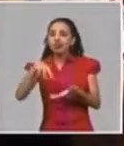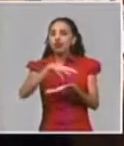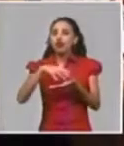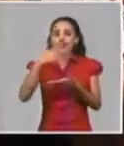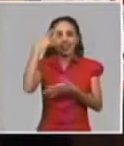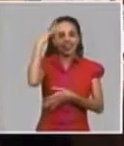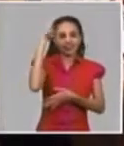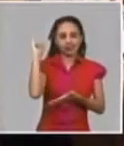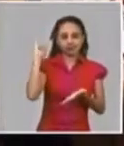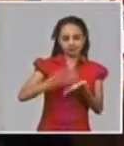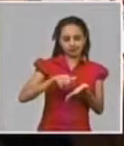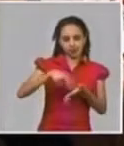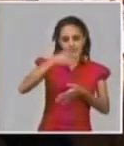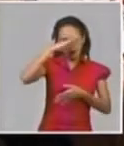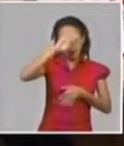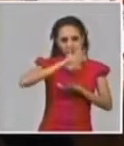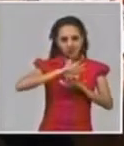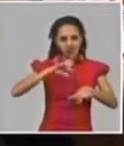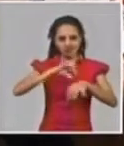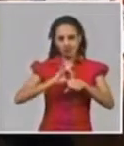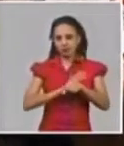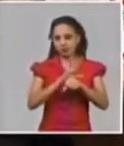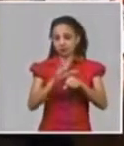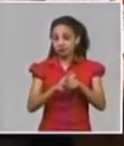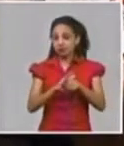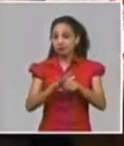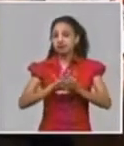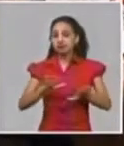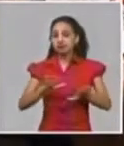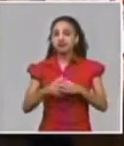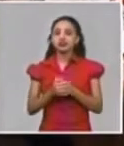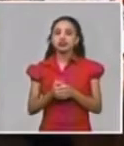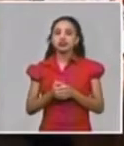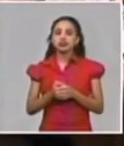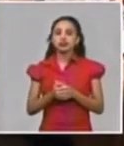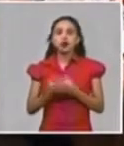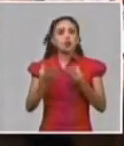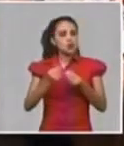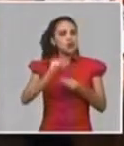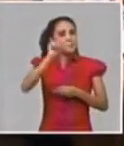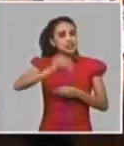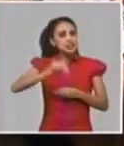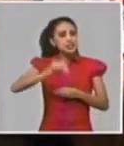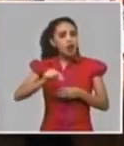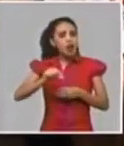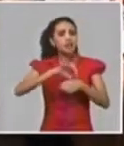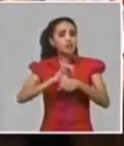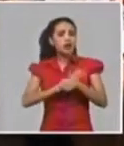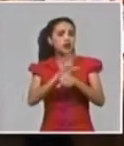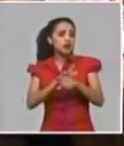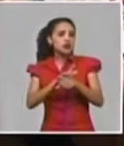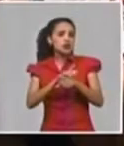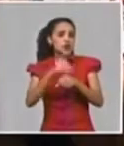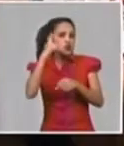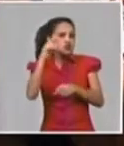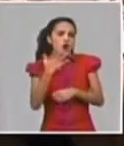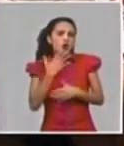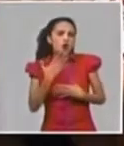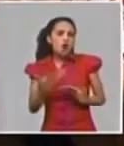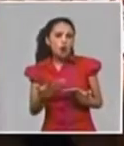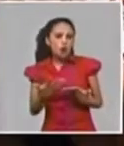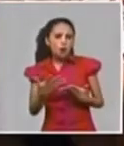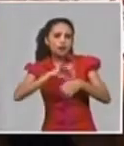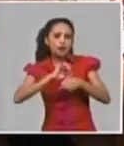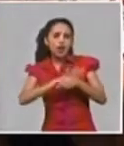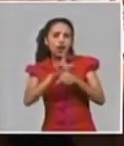realmente hemos tenido un número importante de casos que ha sido de esta manera y se investiga la fuente de infección en uno. Sin fuente de